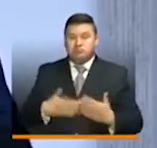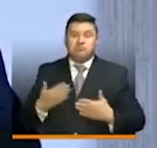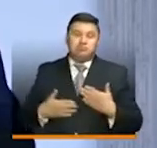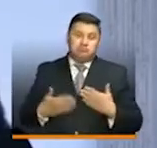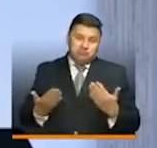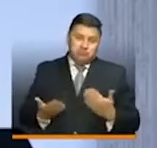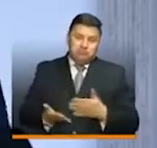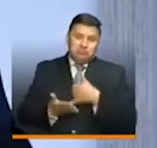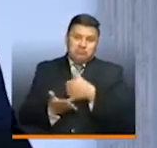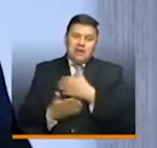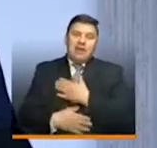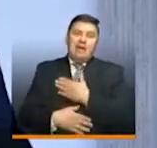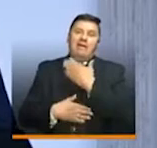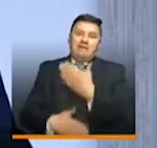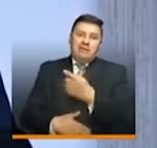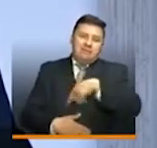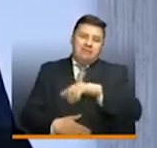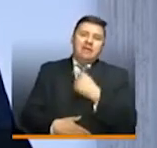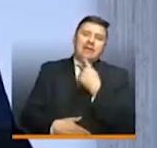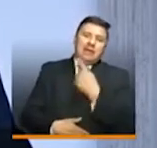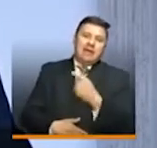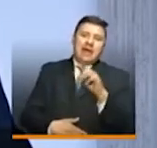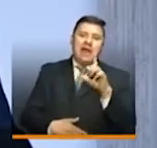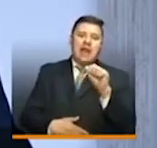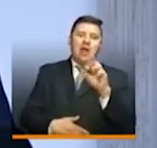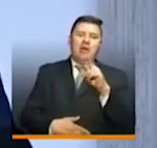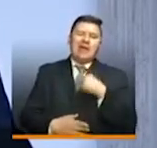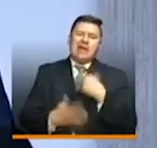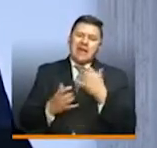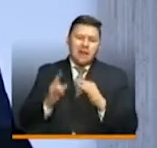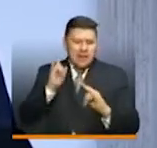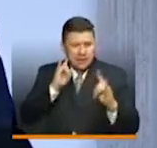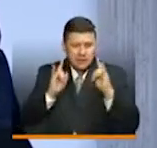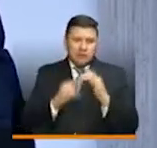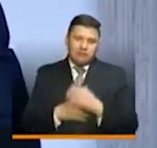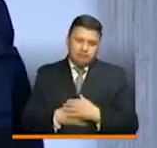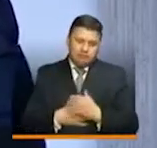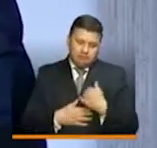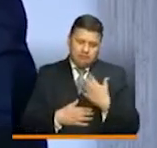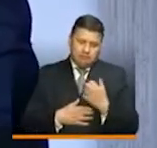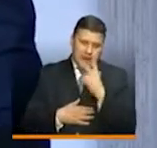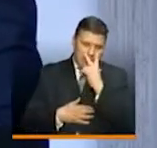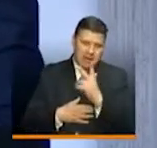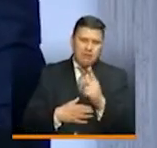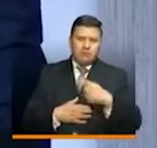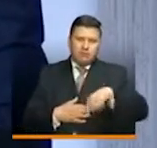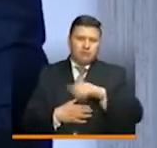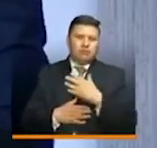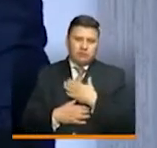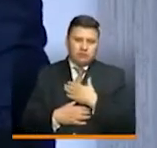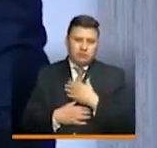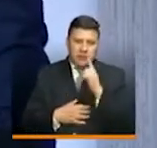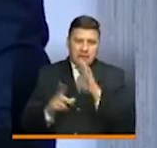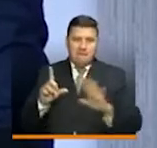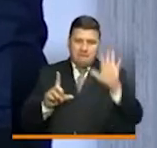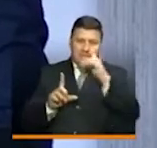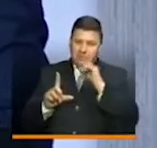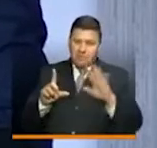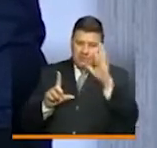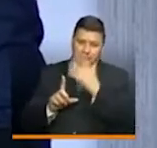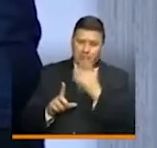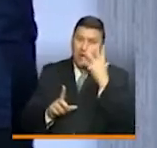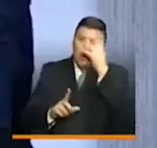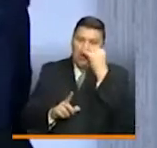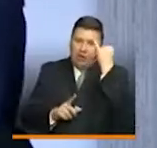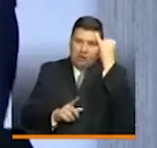darle la felicitación y decirle a Laura que queremos escucharla y queremos ver acá todos el video también de esta